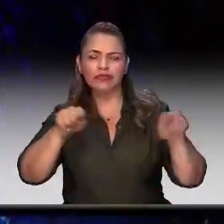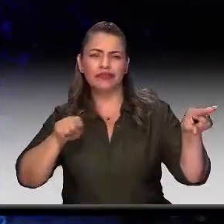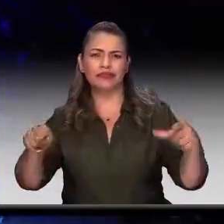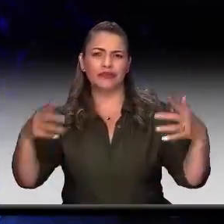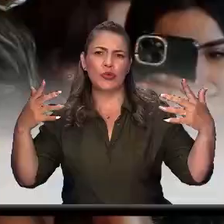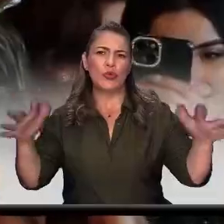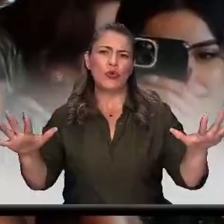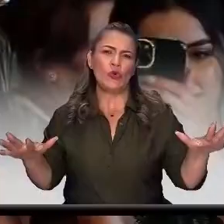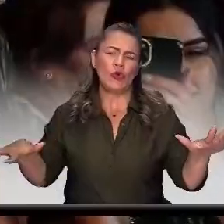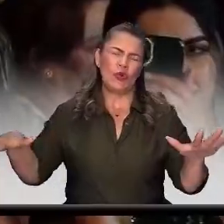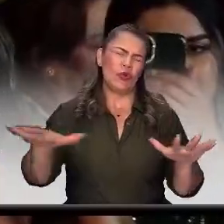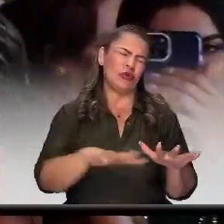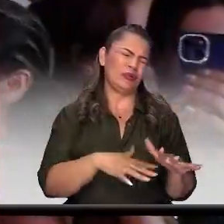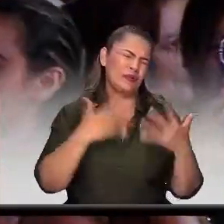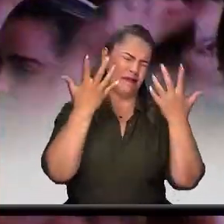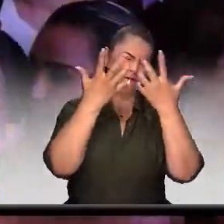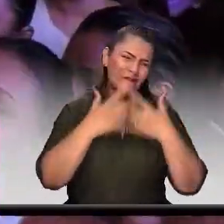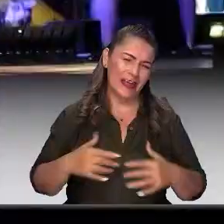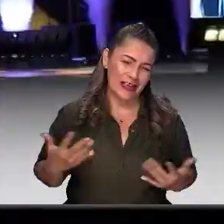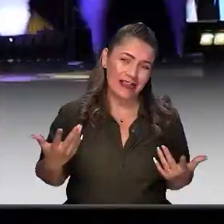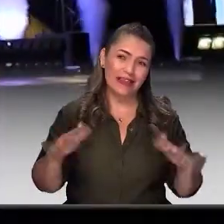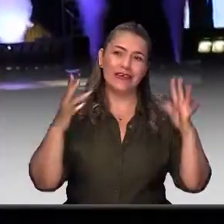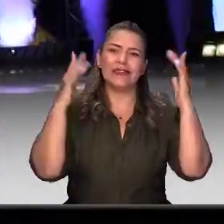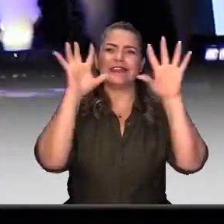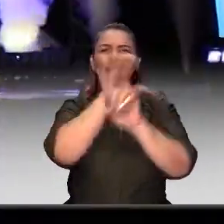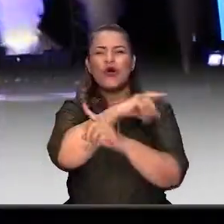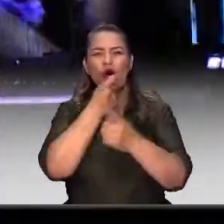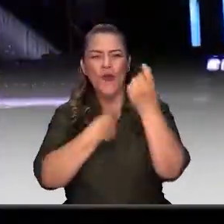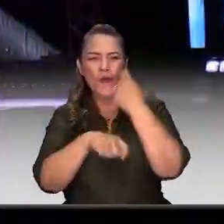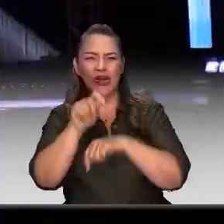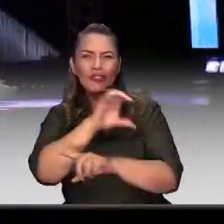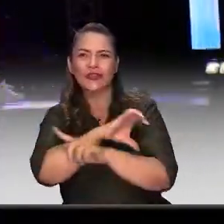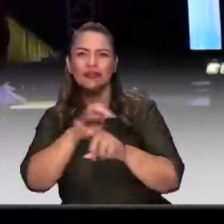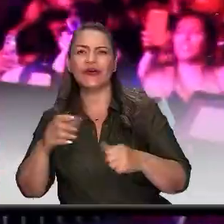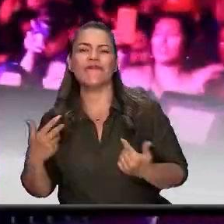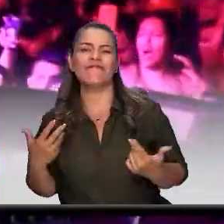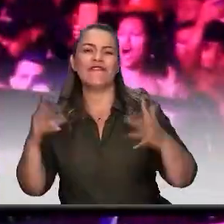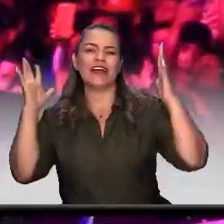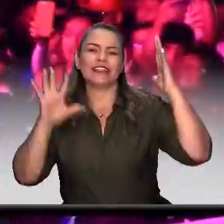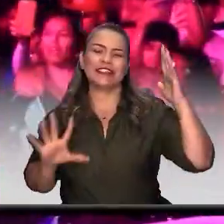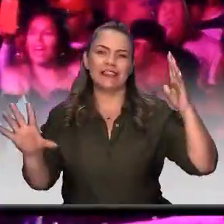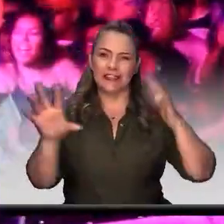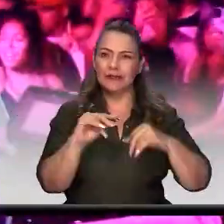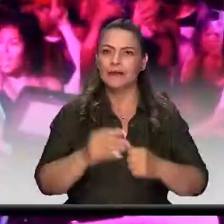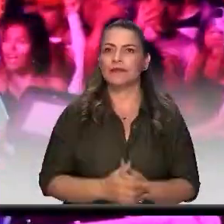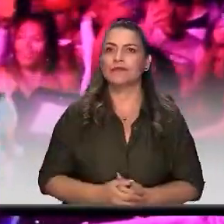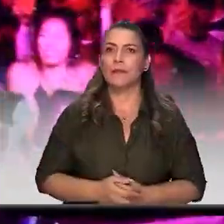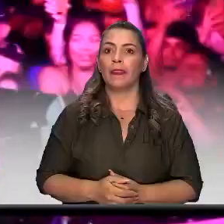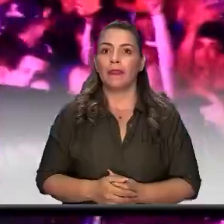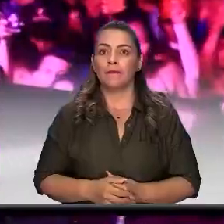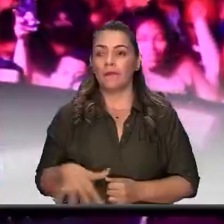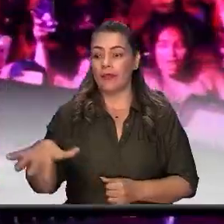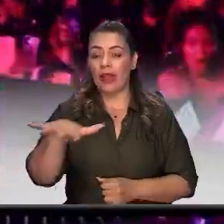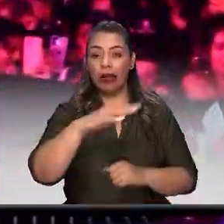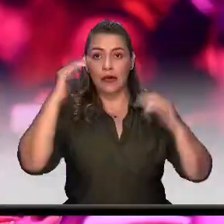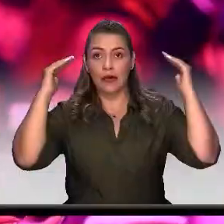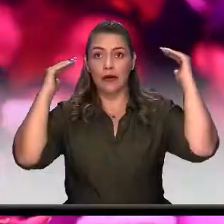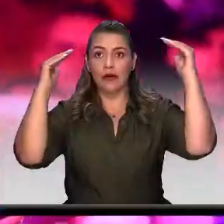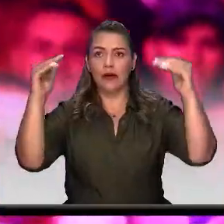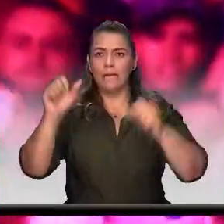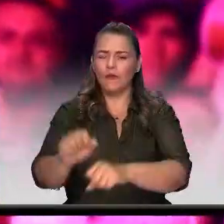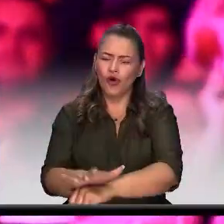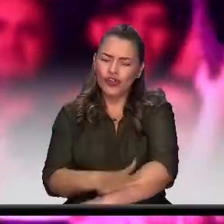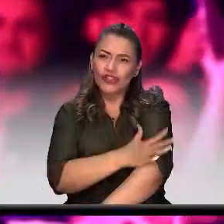fiestas de la industria, el comercio y la cultura, las fiestas de todos. El Estadio de Itaires se llenó de emoción y música